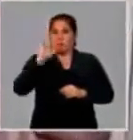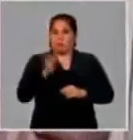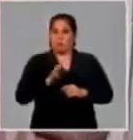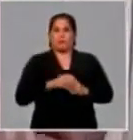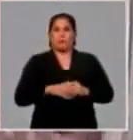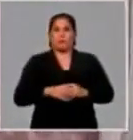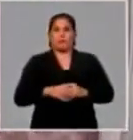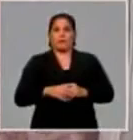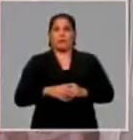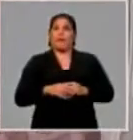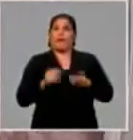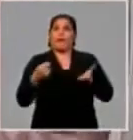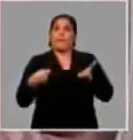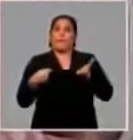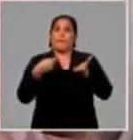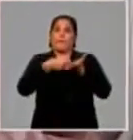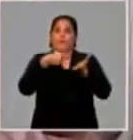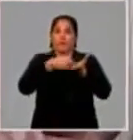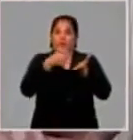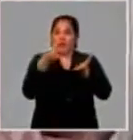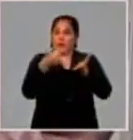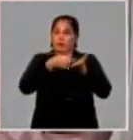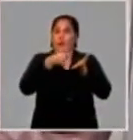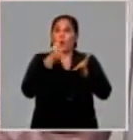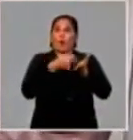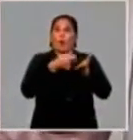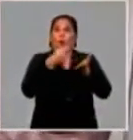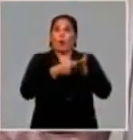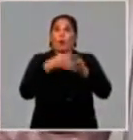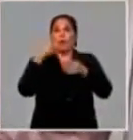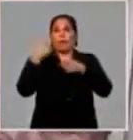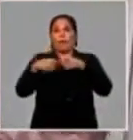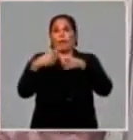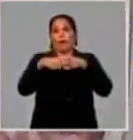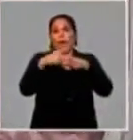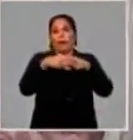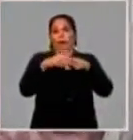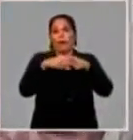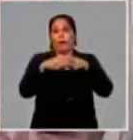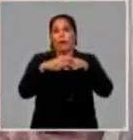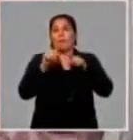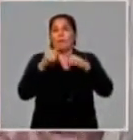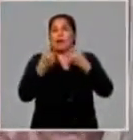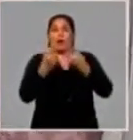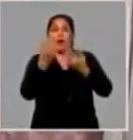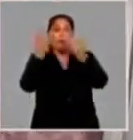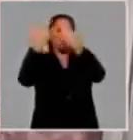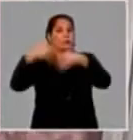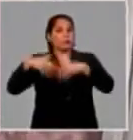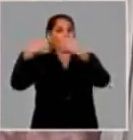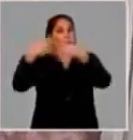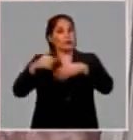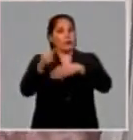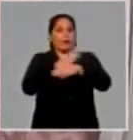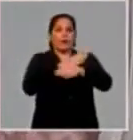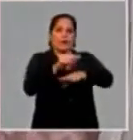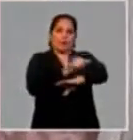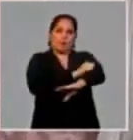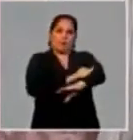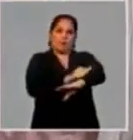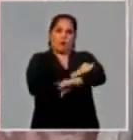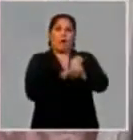ha financiado la compra de las materias primas para la producción y comerciación de los productos de acero.